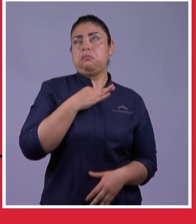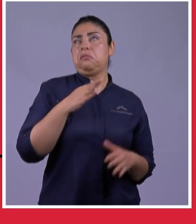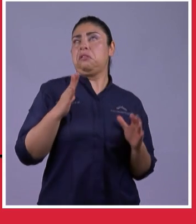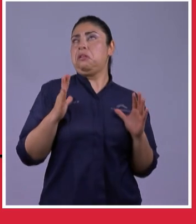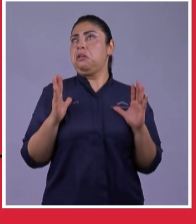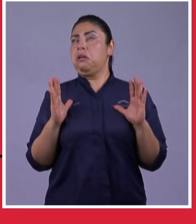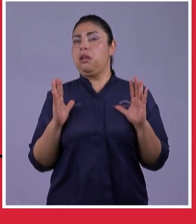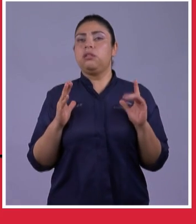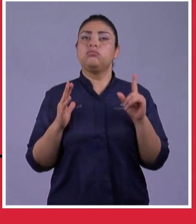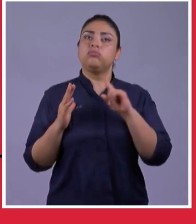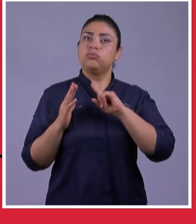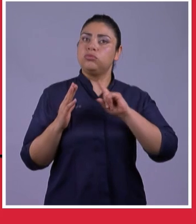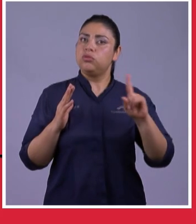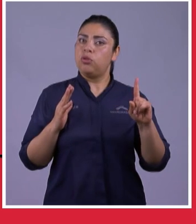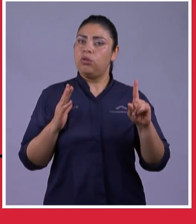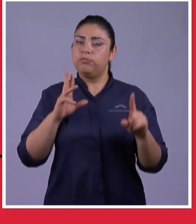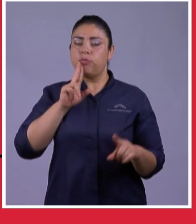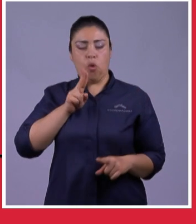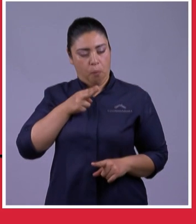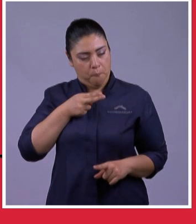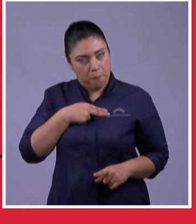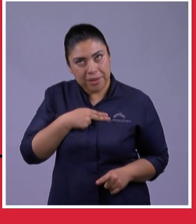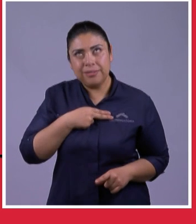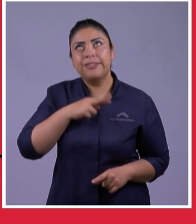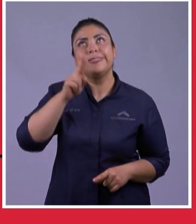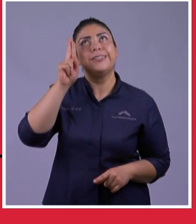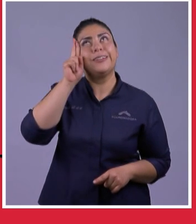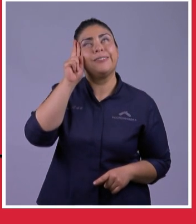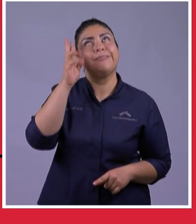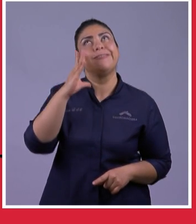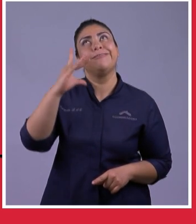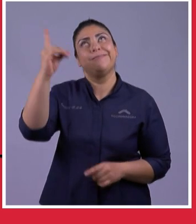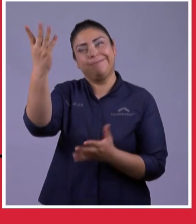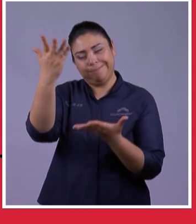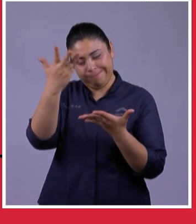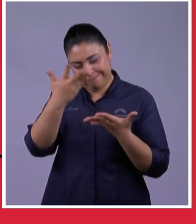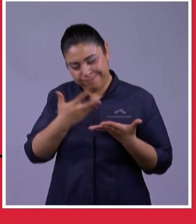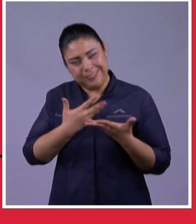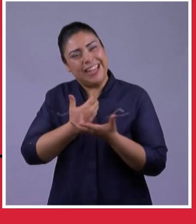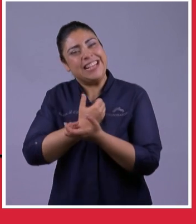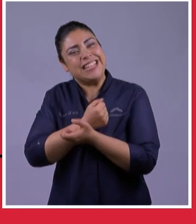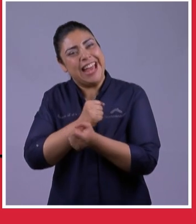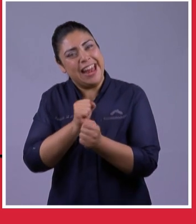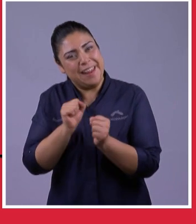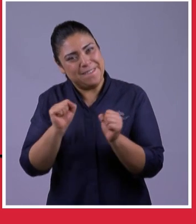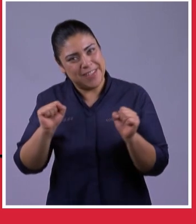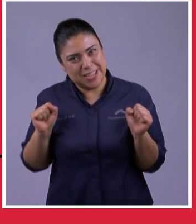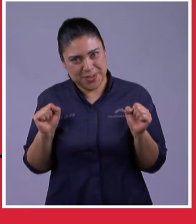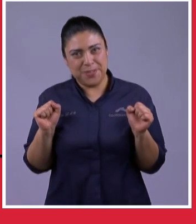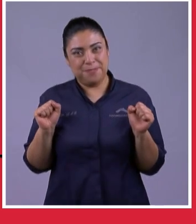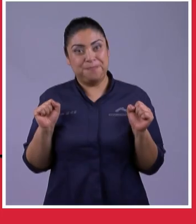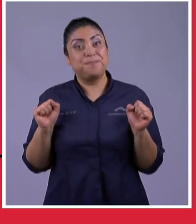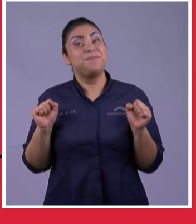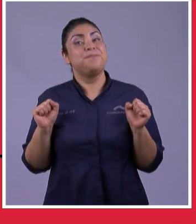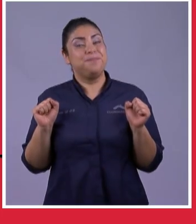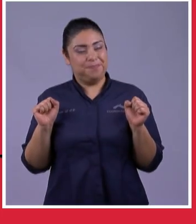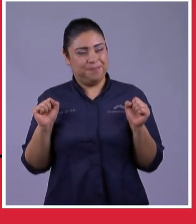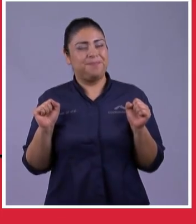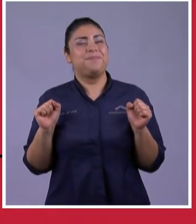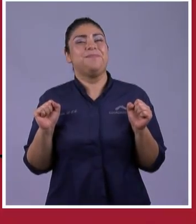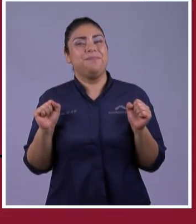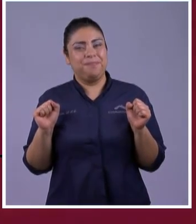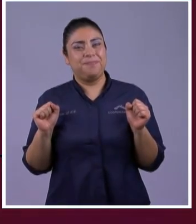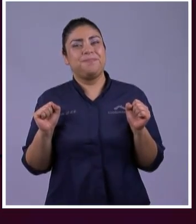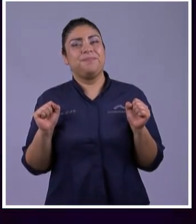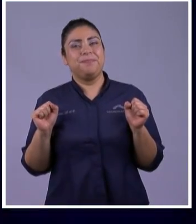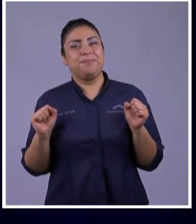Tu Dios Que te sacó De la tierra De Egipto Un lugar De esclavitud En lugar De esto Agrego